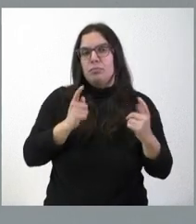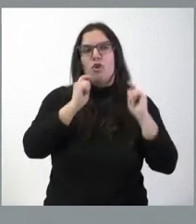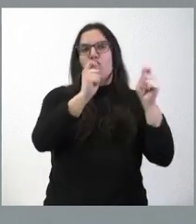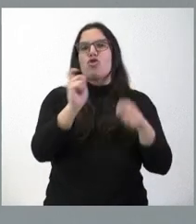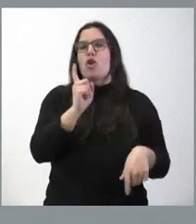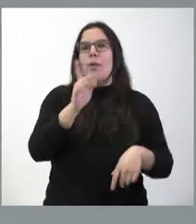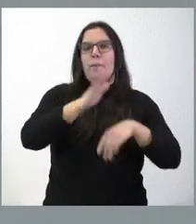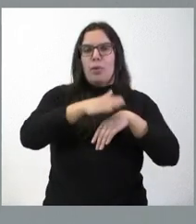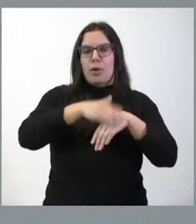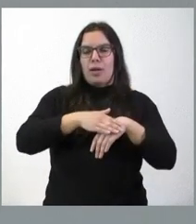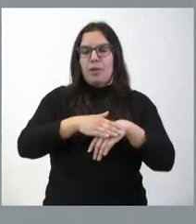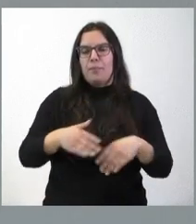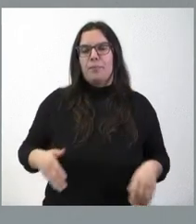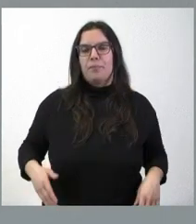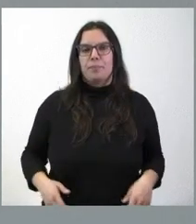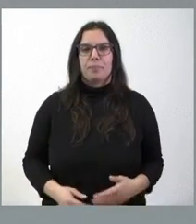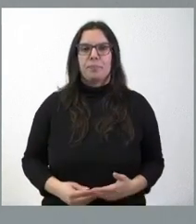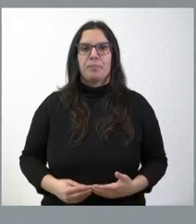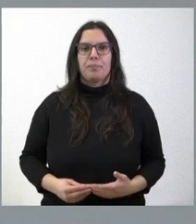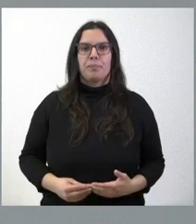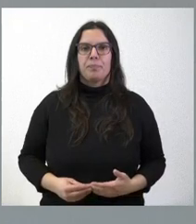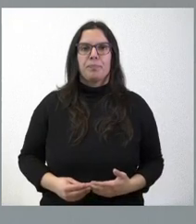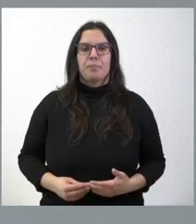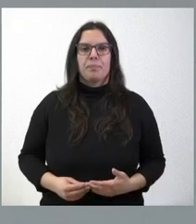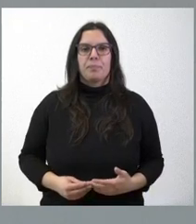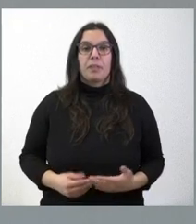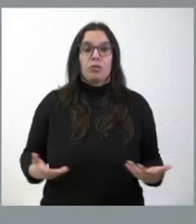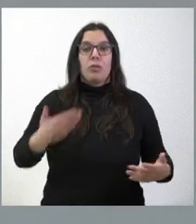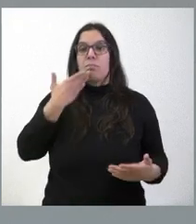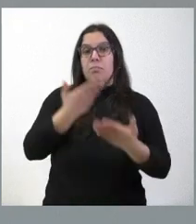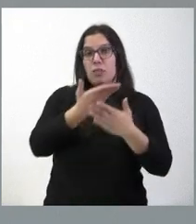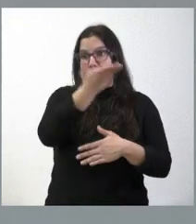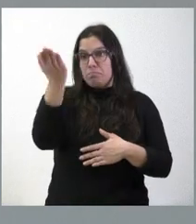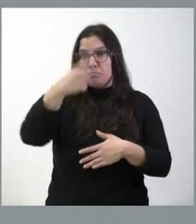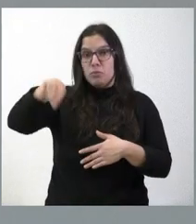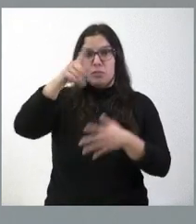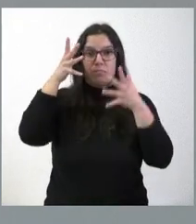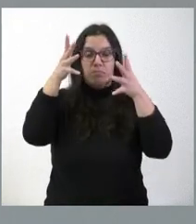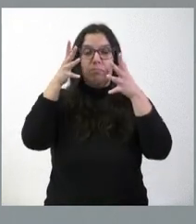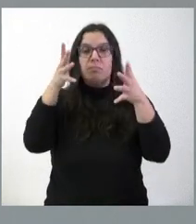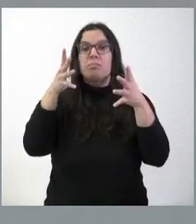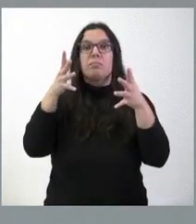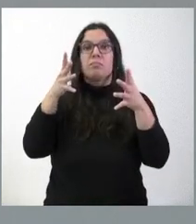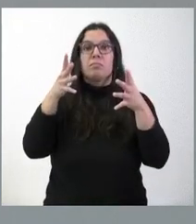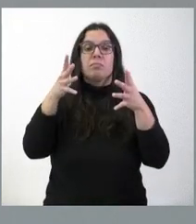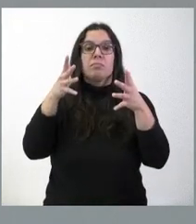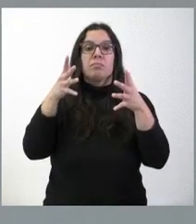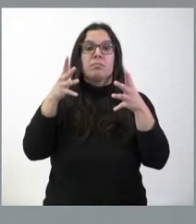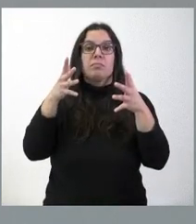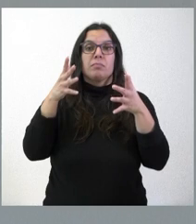candidaturas presentadas en nuestra comunidad autónoma y, por tanto, invito a todos ustedes y a todas las personas que han querido